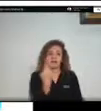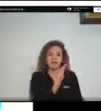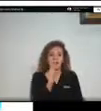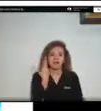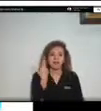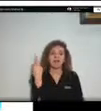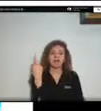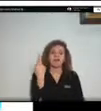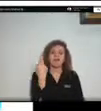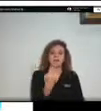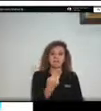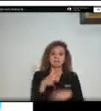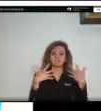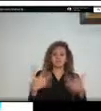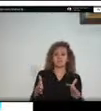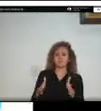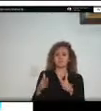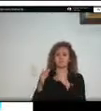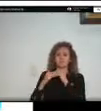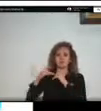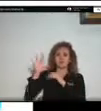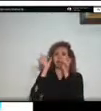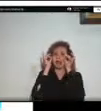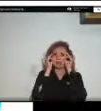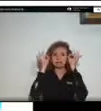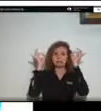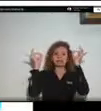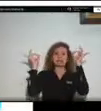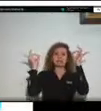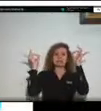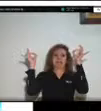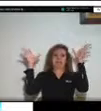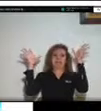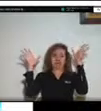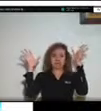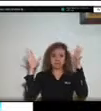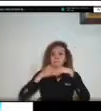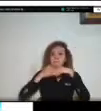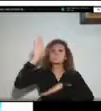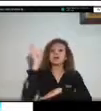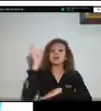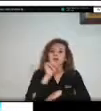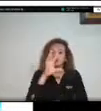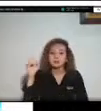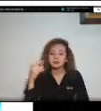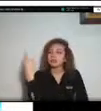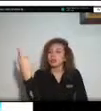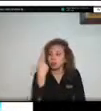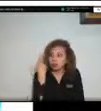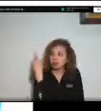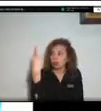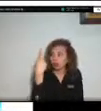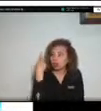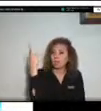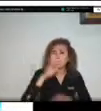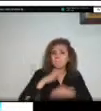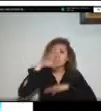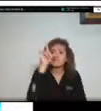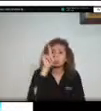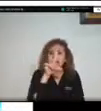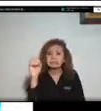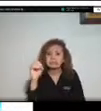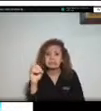mayor a 100 eventos encabezando ese listado de municipios de los 29